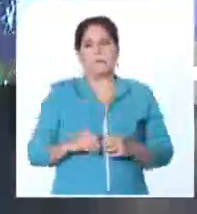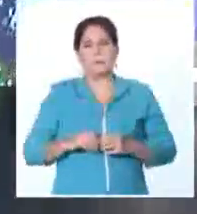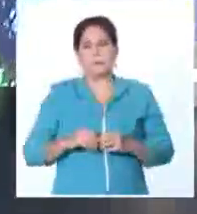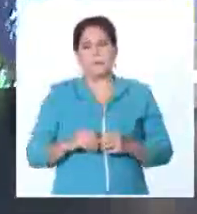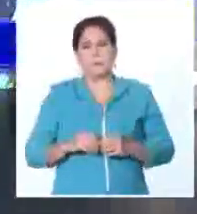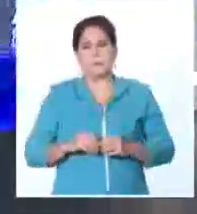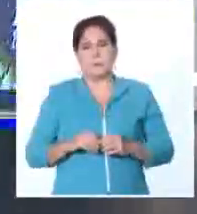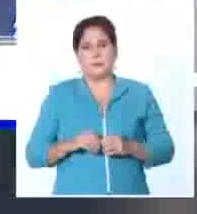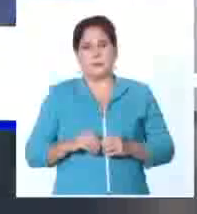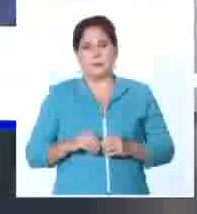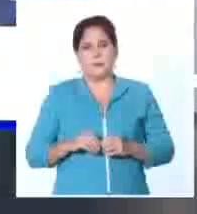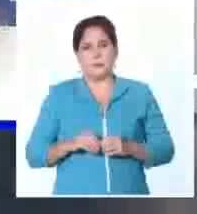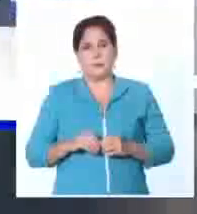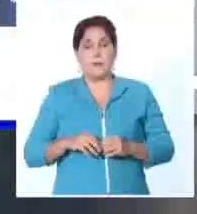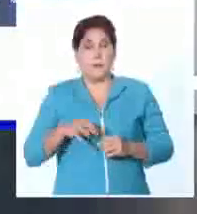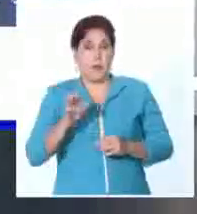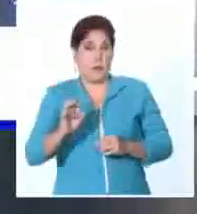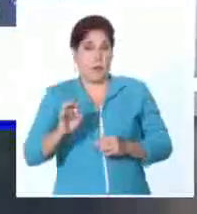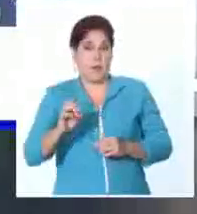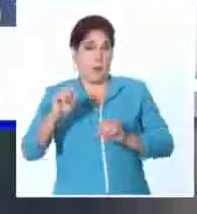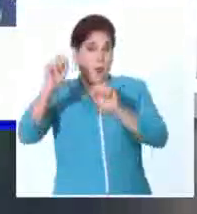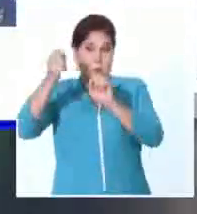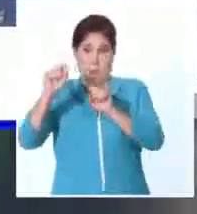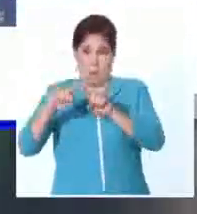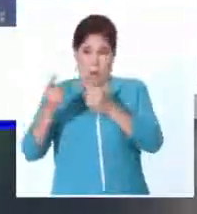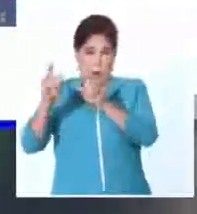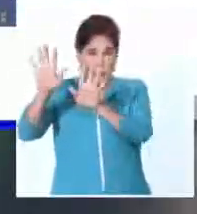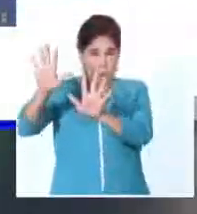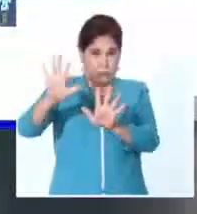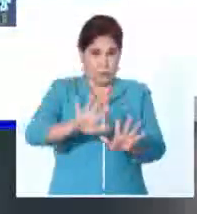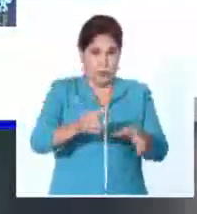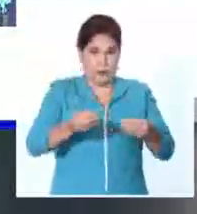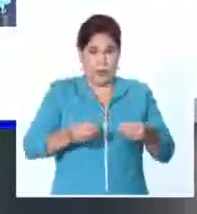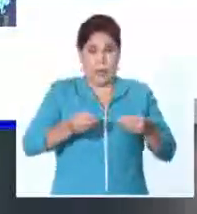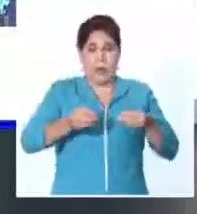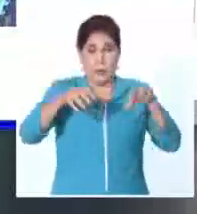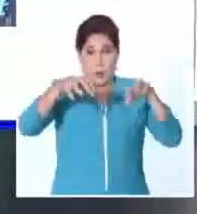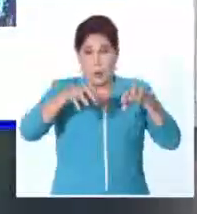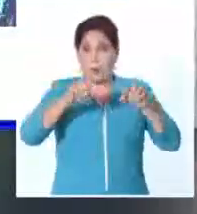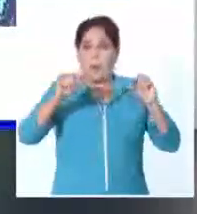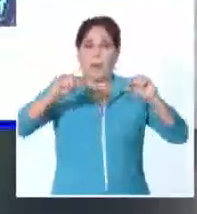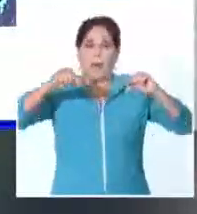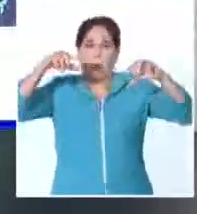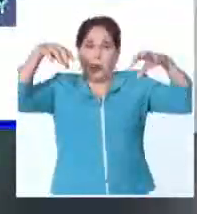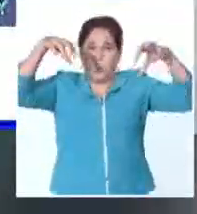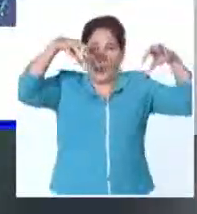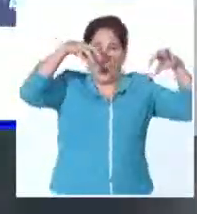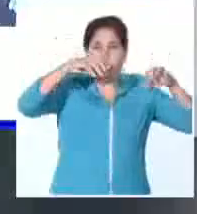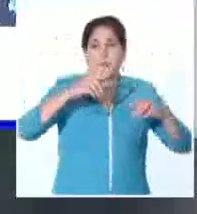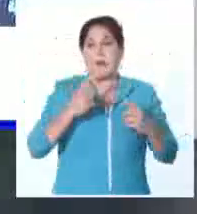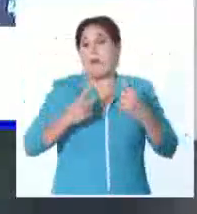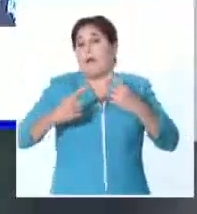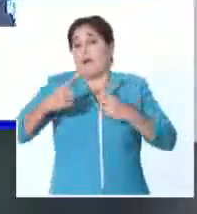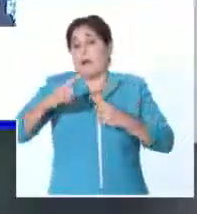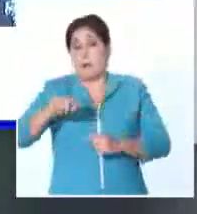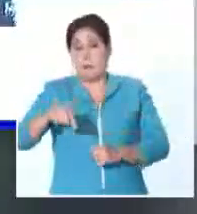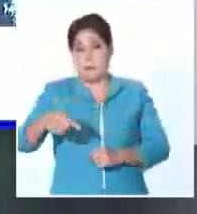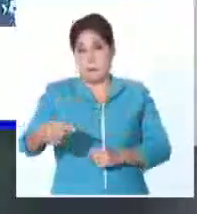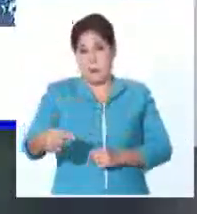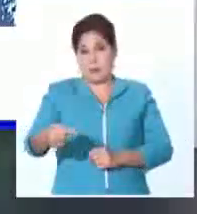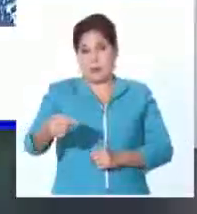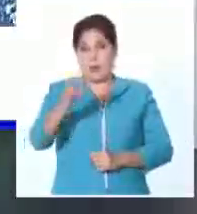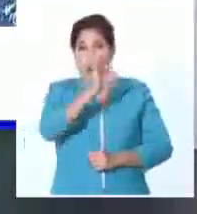país en correspondencia con la influencia anticiclónica. Y para mañana se va a incrementar algo la probabilidad de lluvias en la parte